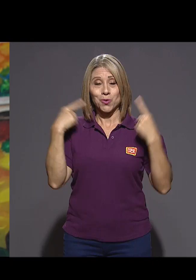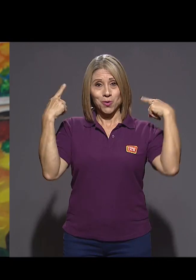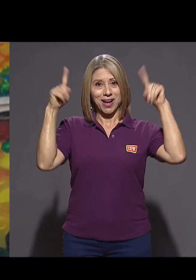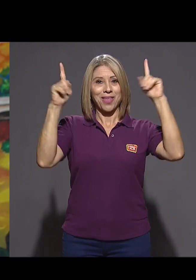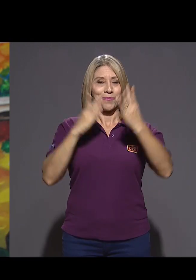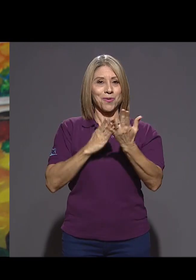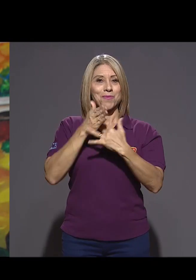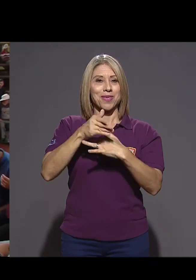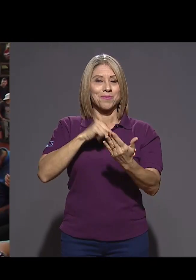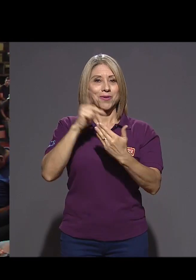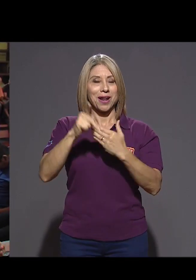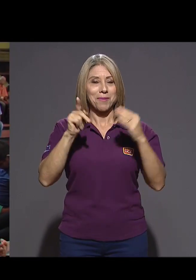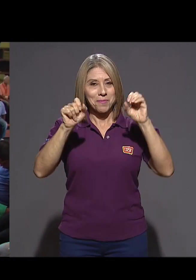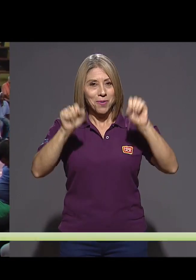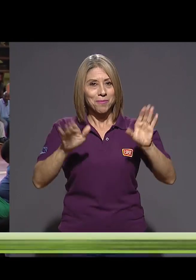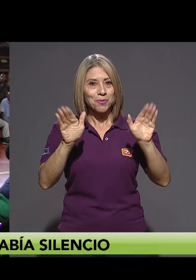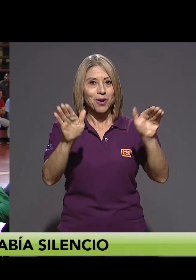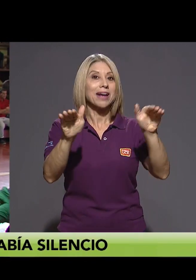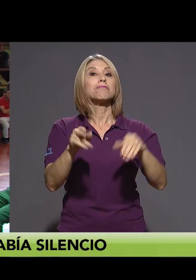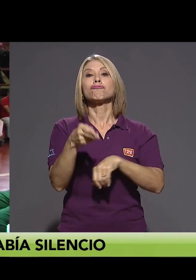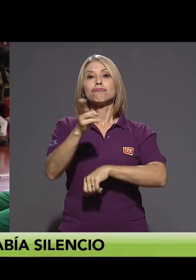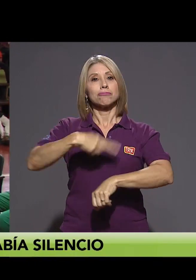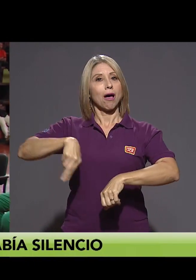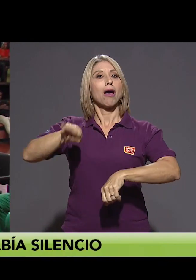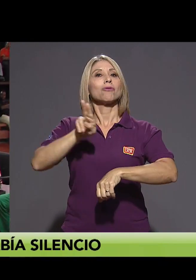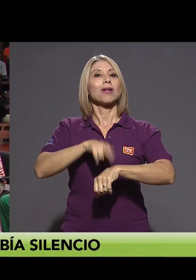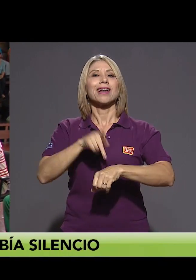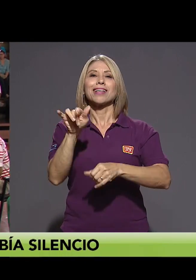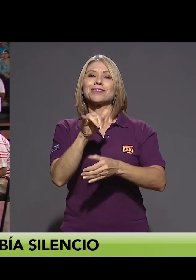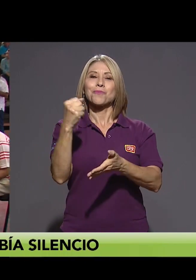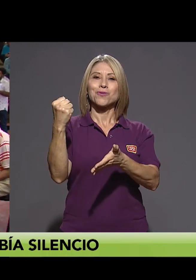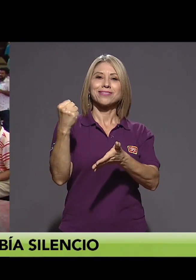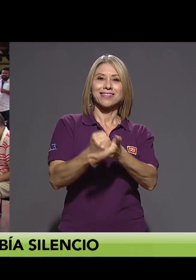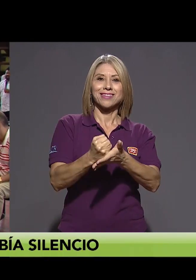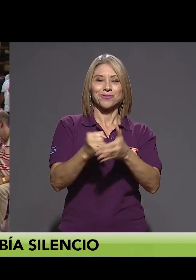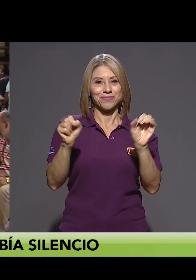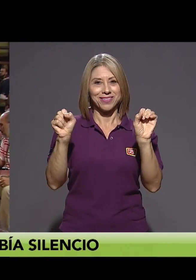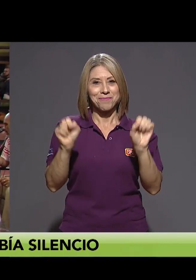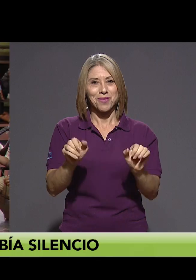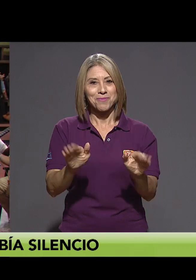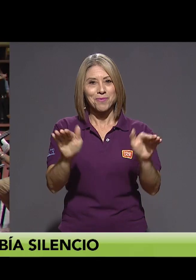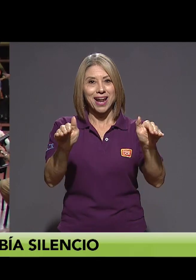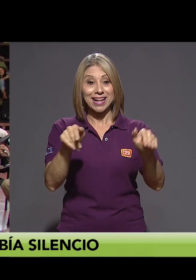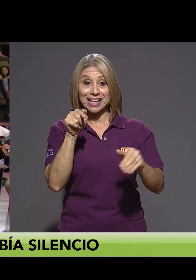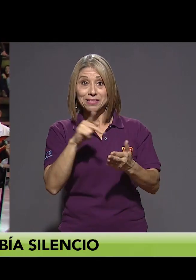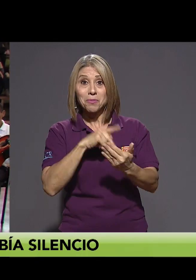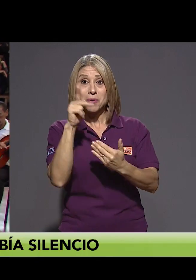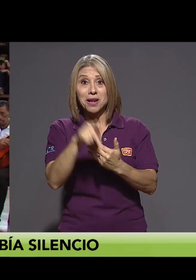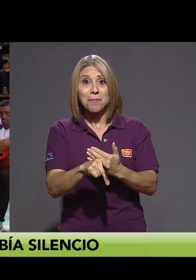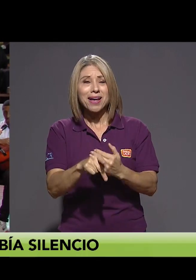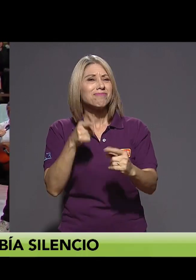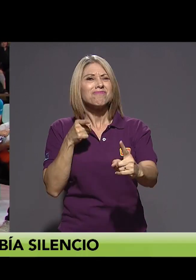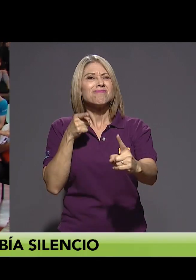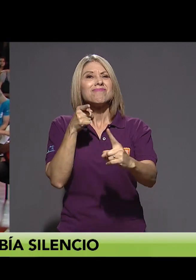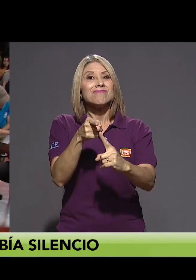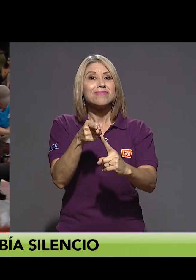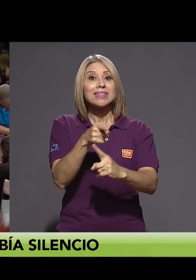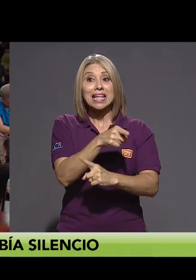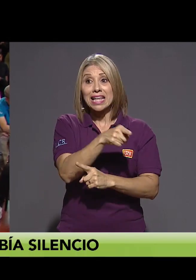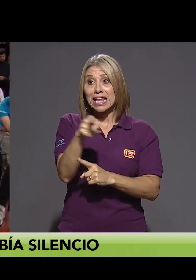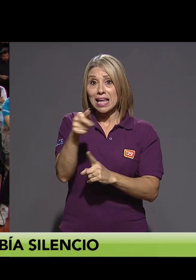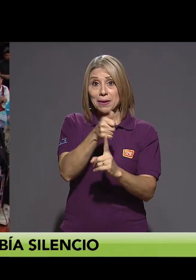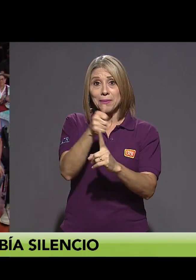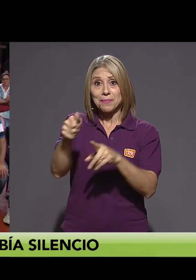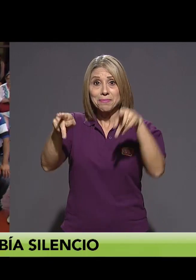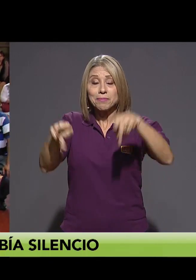logrado hacerlo por medio de Podemos Volar. La espontaneidad es el sello de Podemos Volar, un espacio que más que cualquier cosa, busca dar